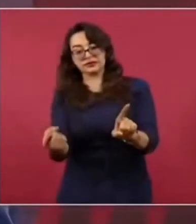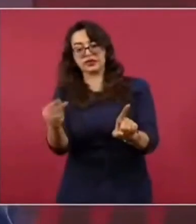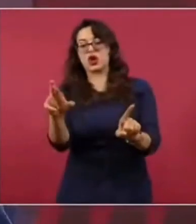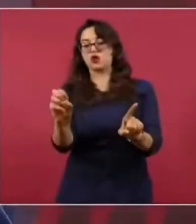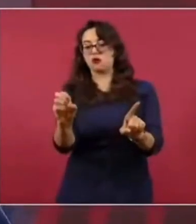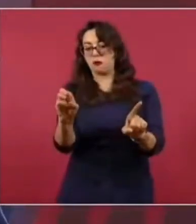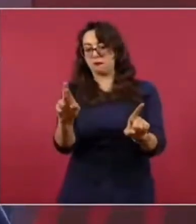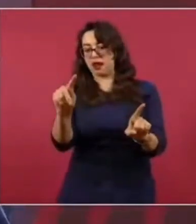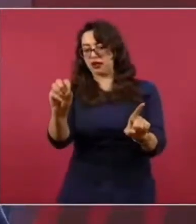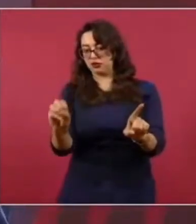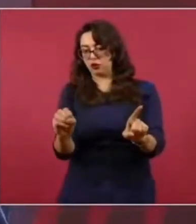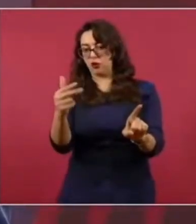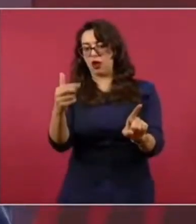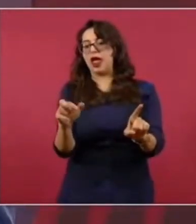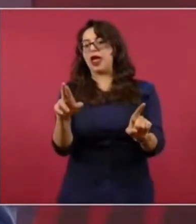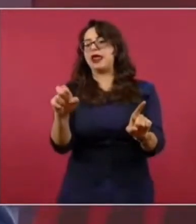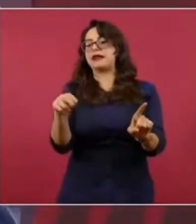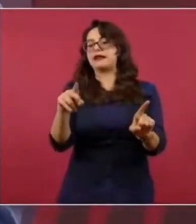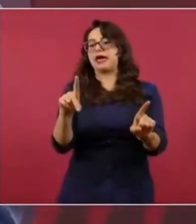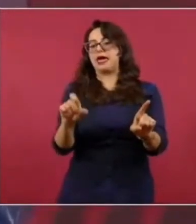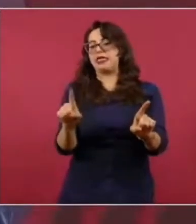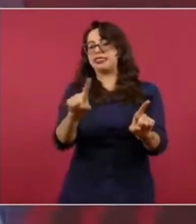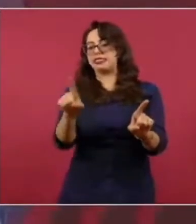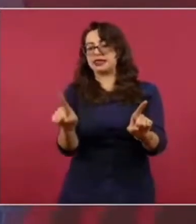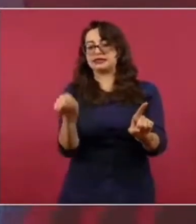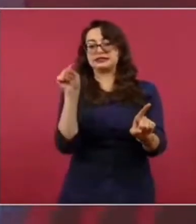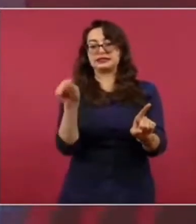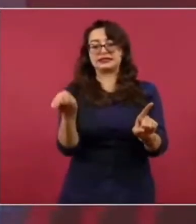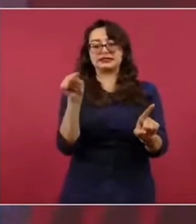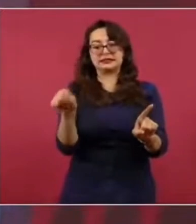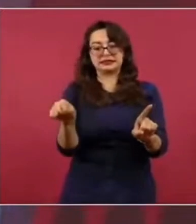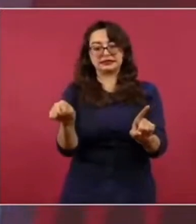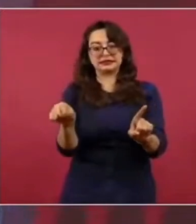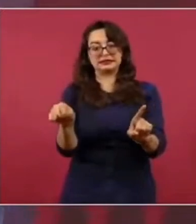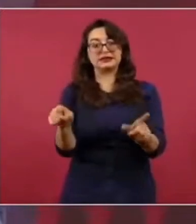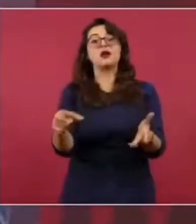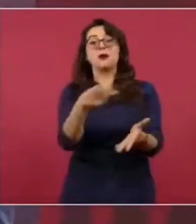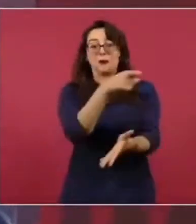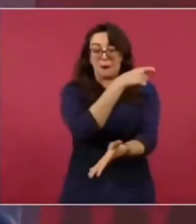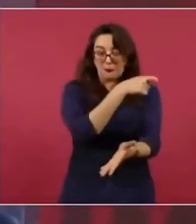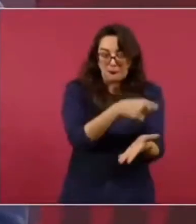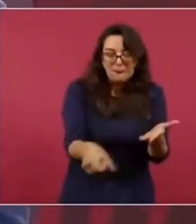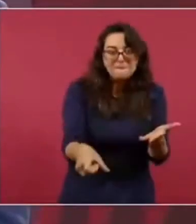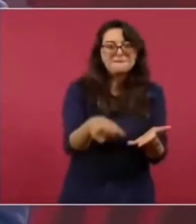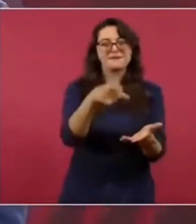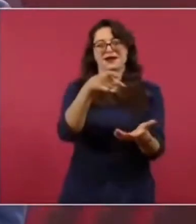convirtió en el principal accionista de Banamex.